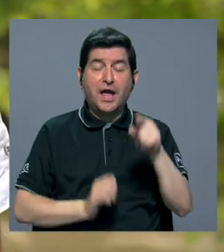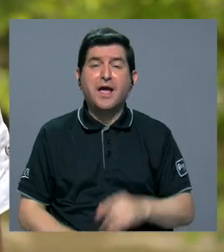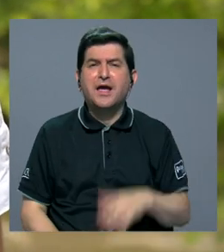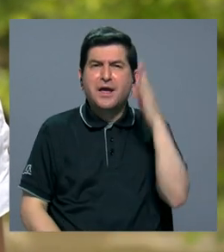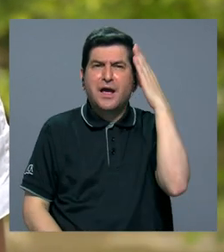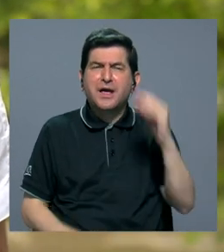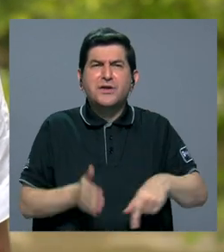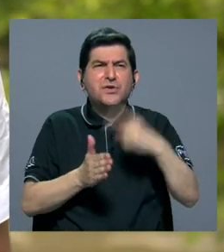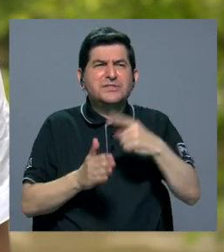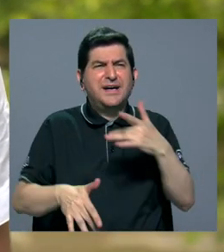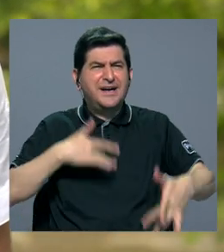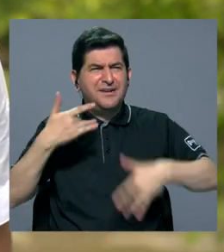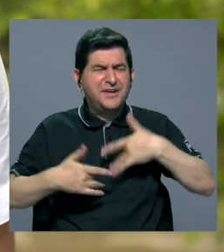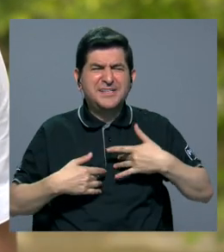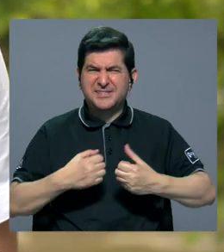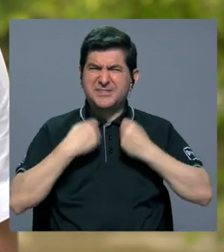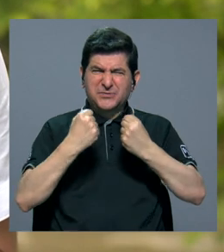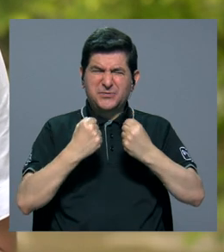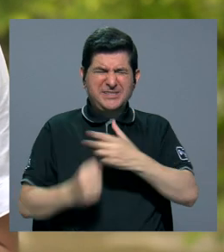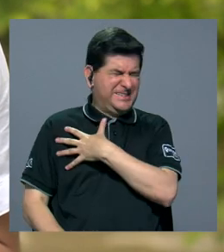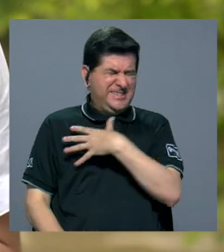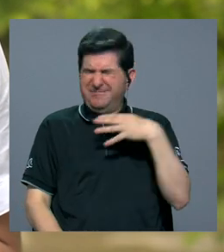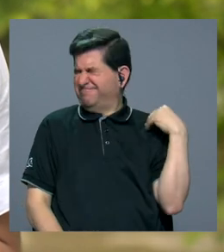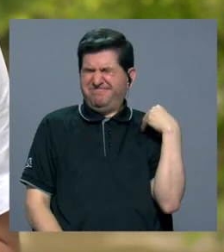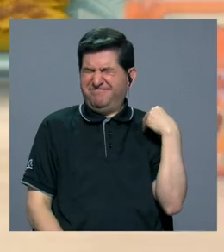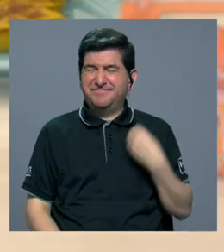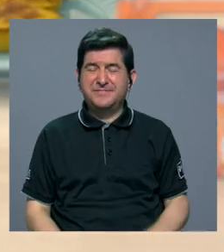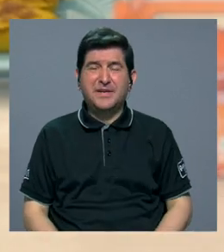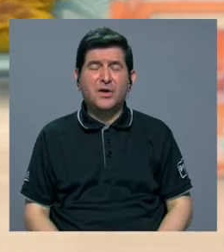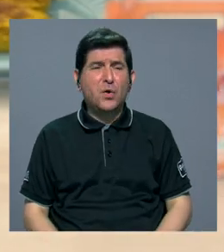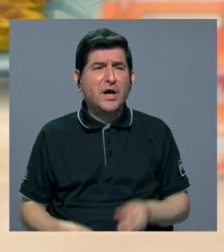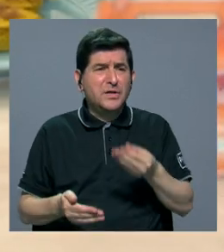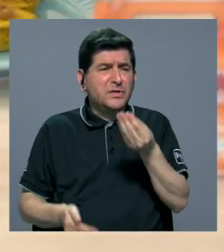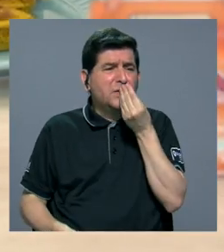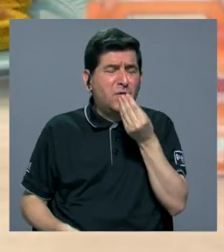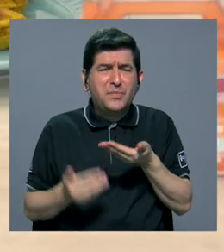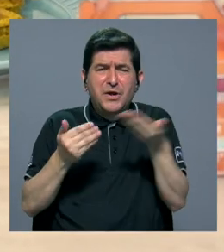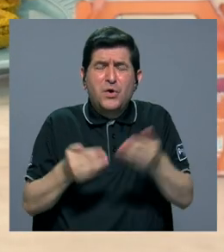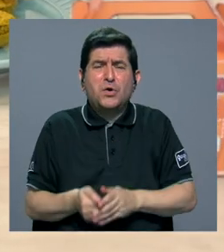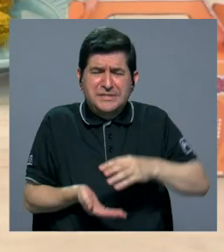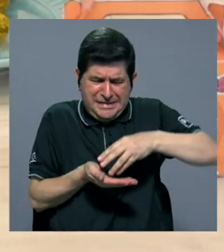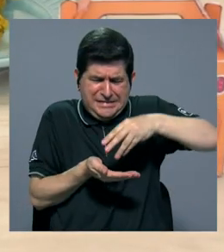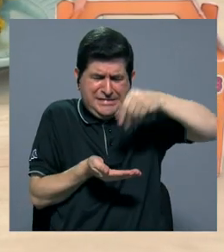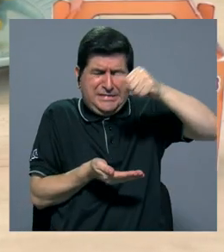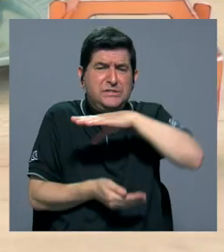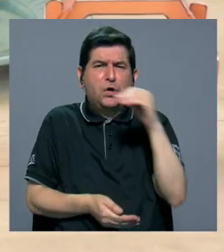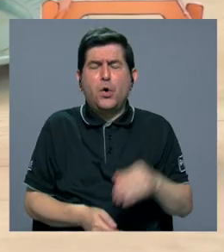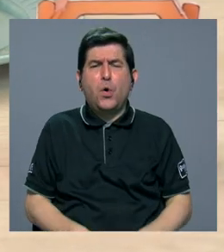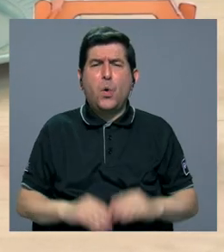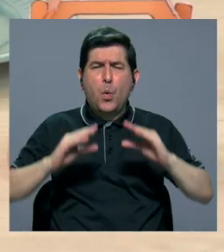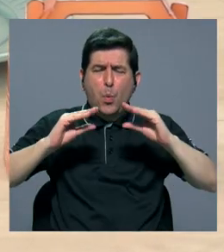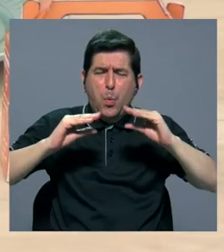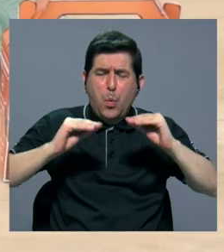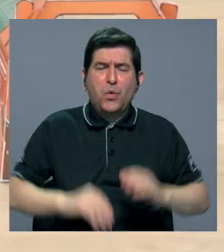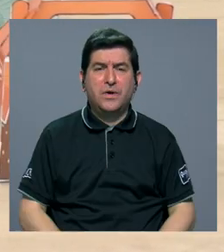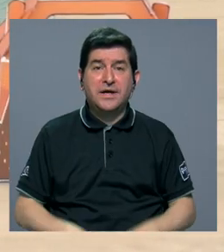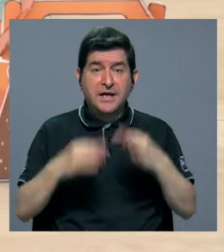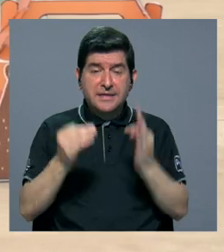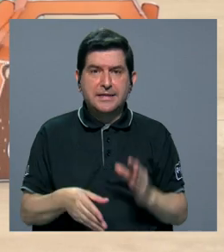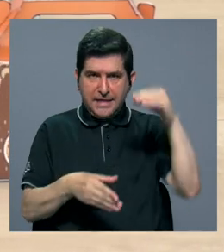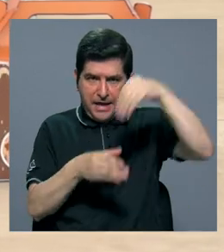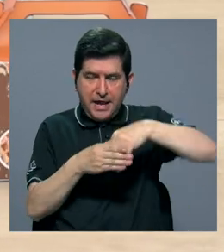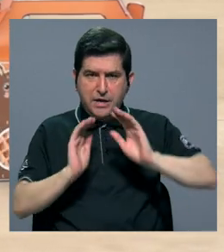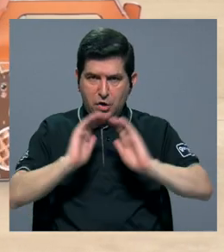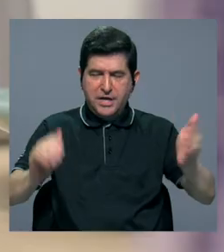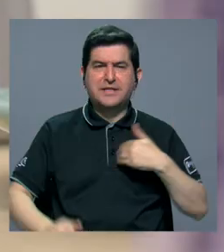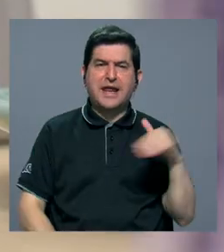experimentan a veces sensaciones muy fuertes de disgusto cuando consumen productos con texturas arenosas o con texturas blandas. Estamos tratando de incluir